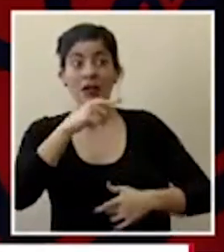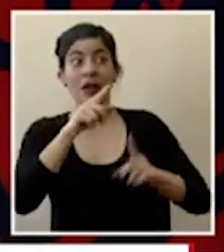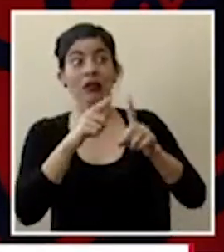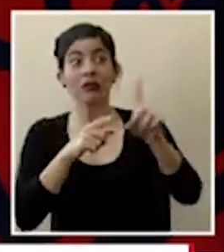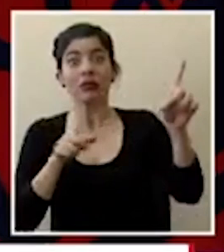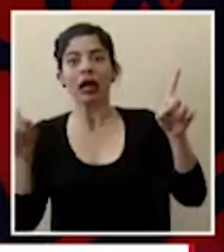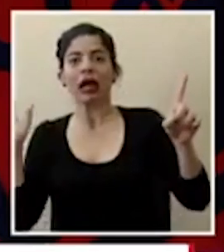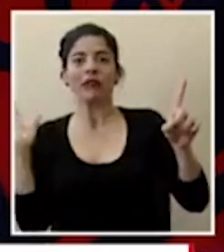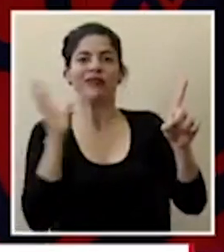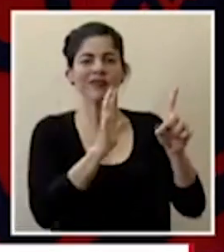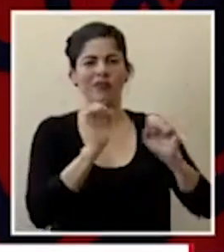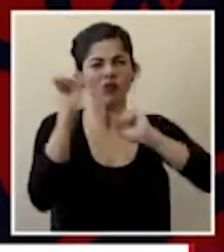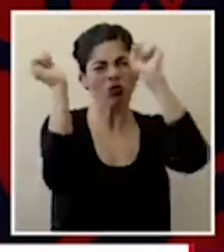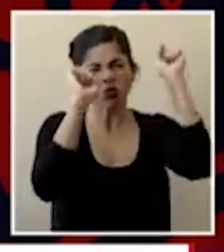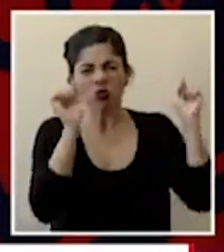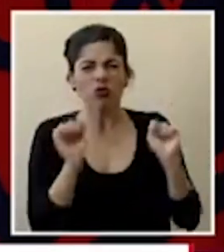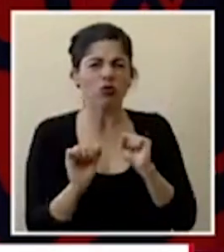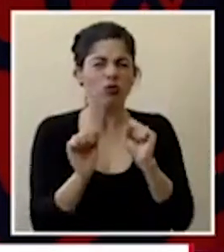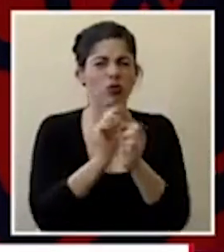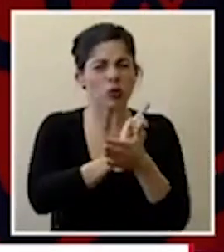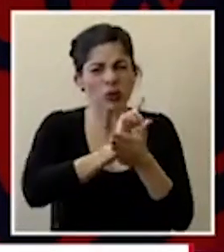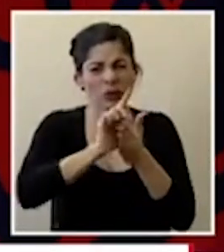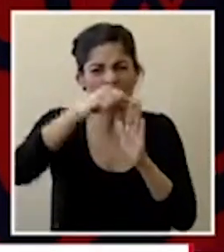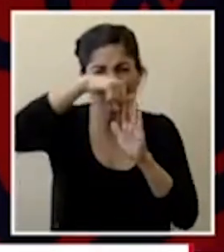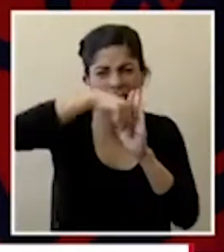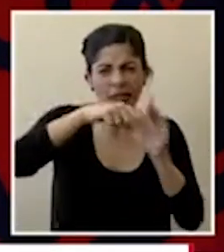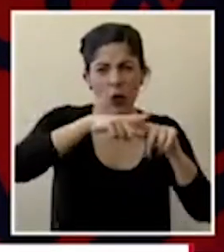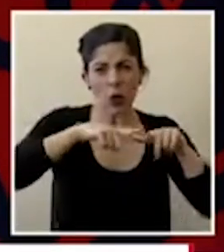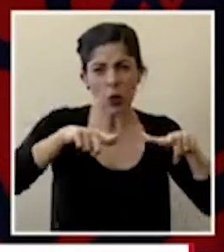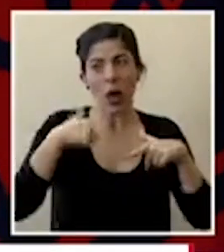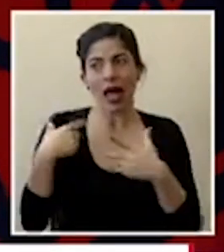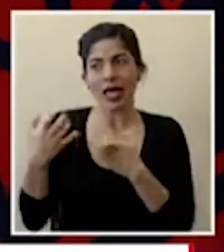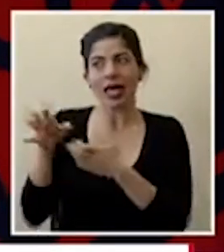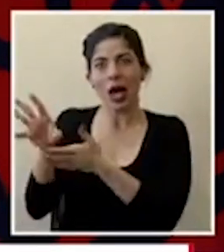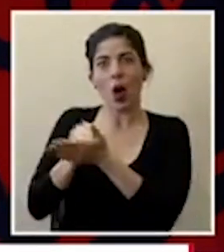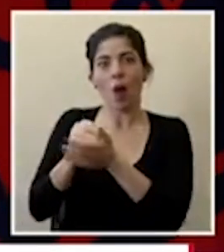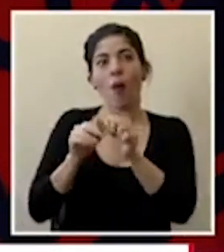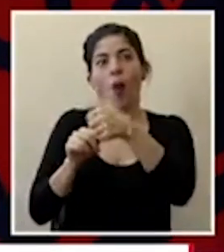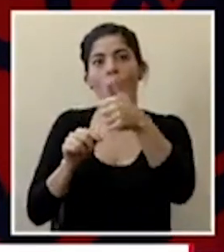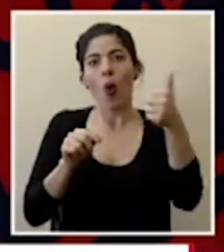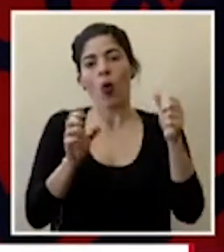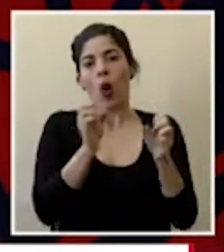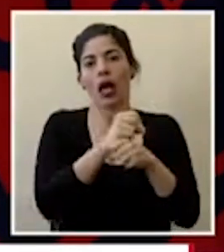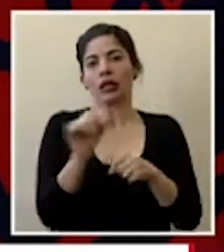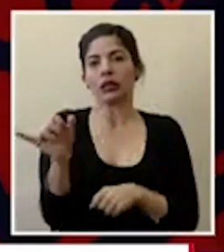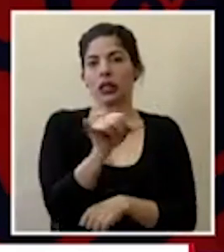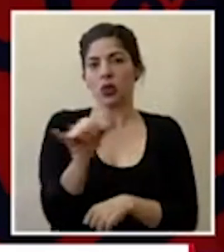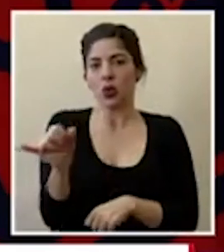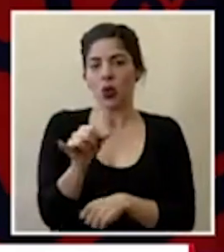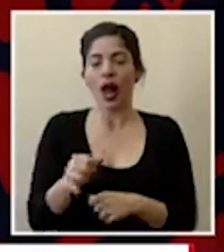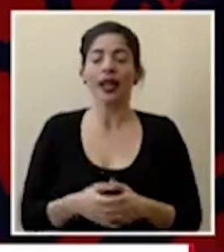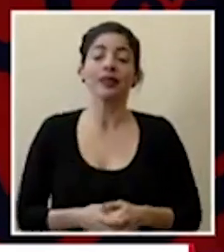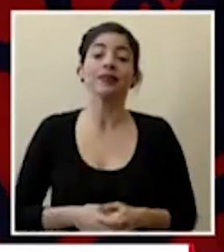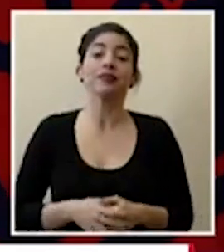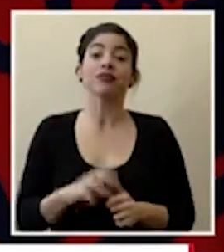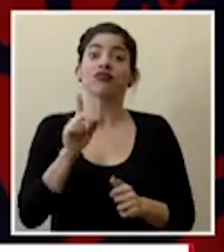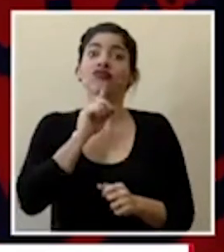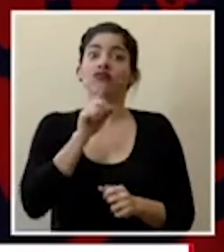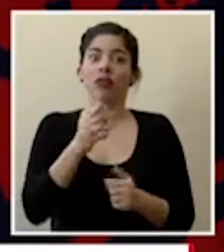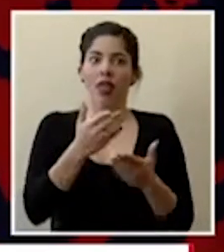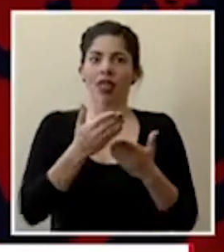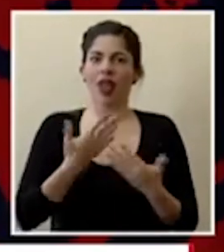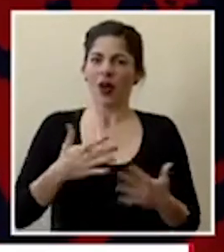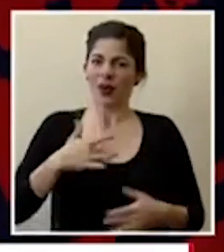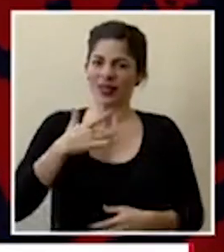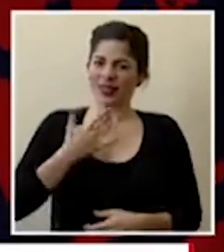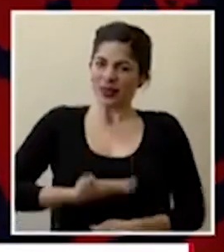limpian este arduamente esa área esto vamos a tratar de replicarlo en otras áreas del país este si da mucho